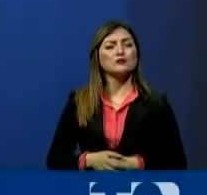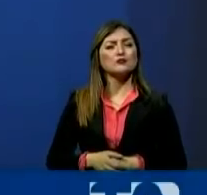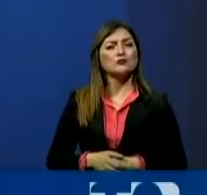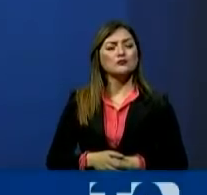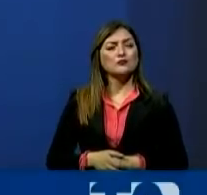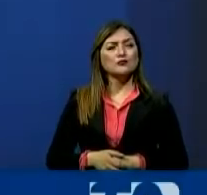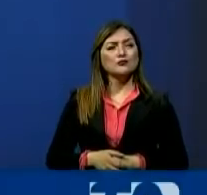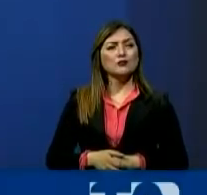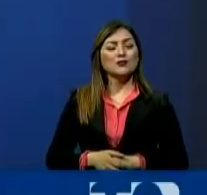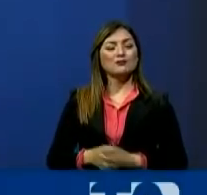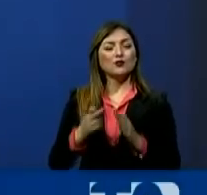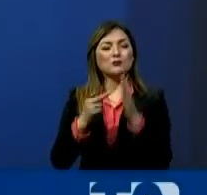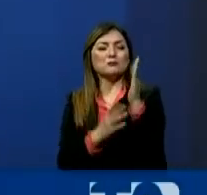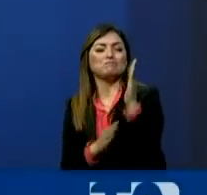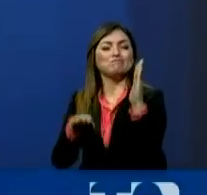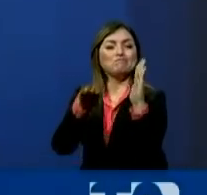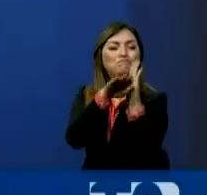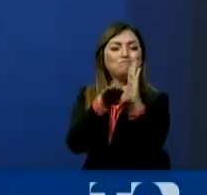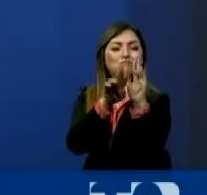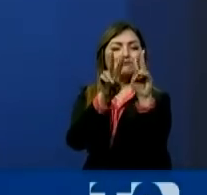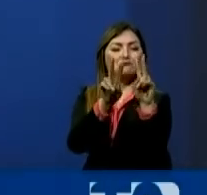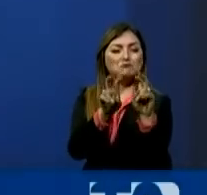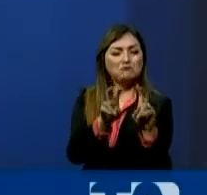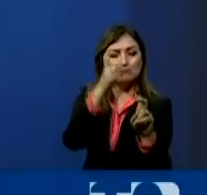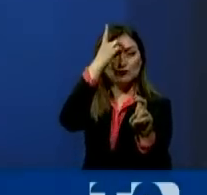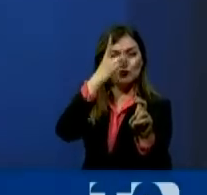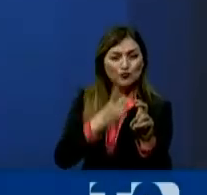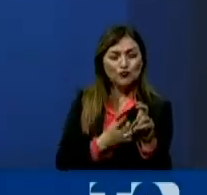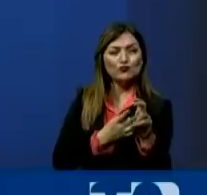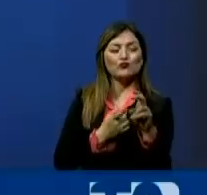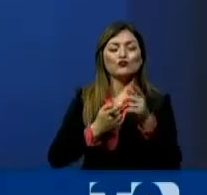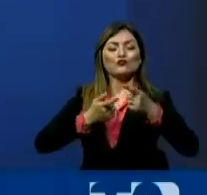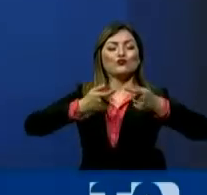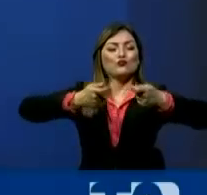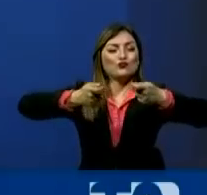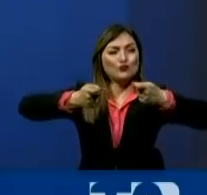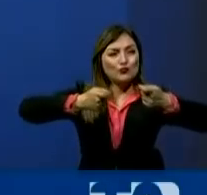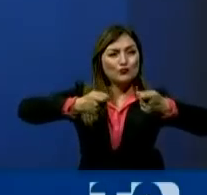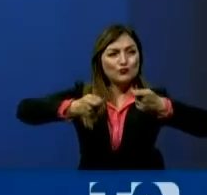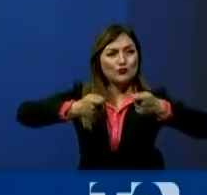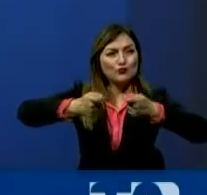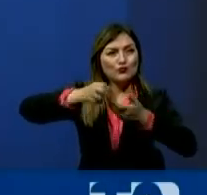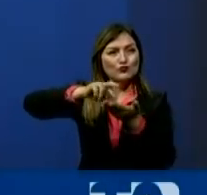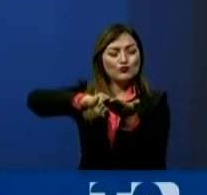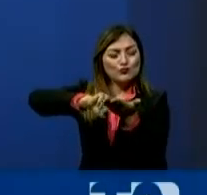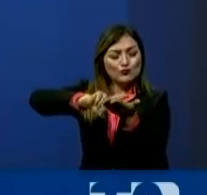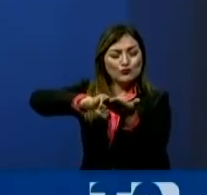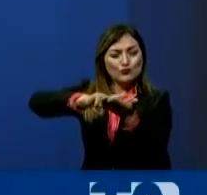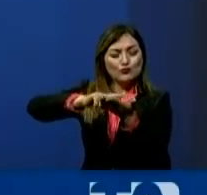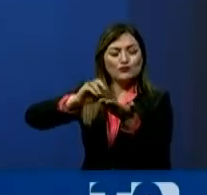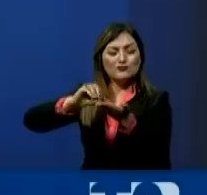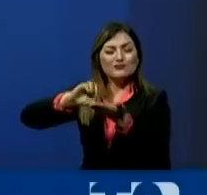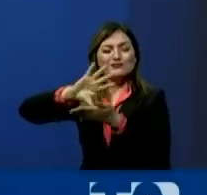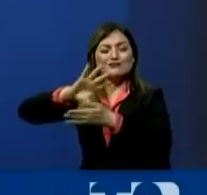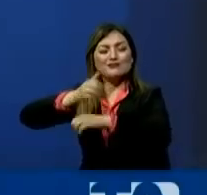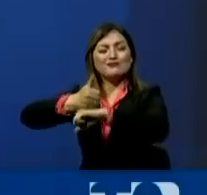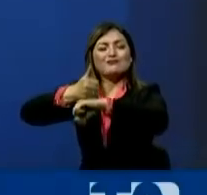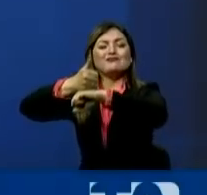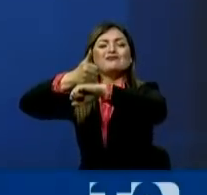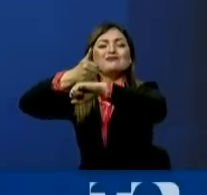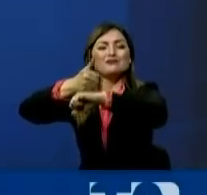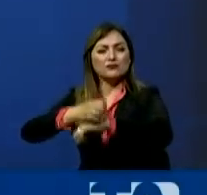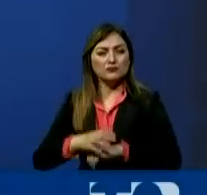determinar los órdenes del día, también dirigir las sesiones del CAL y también